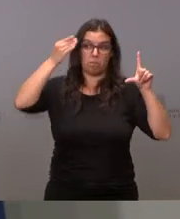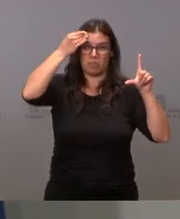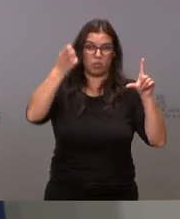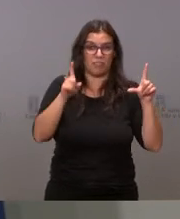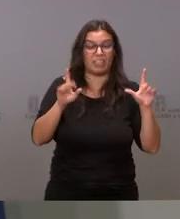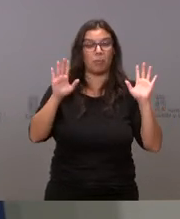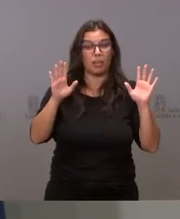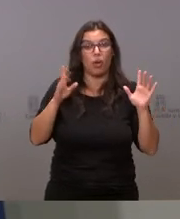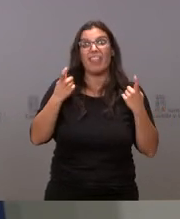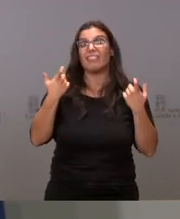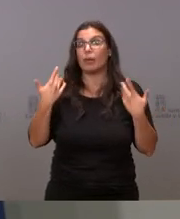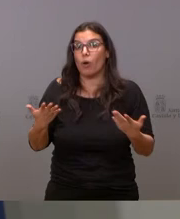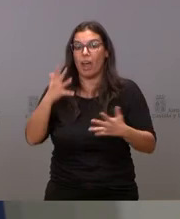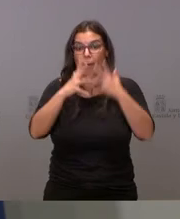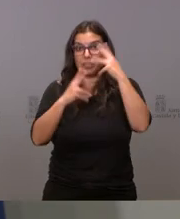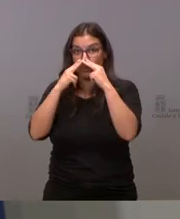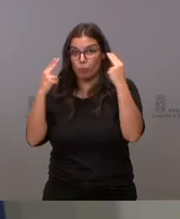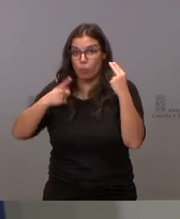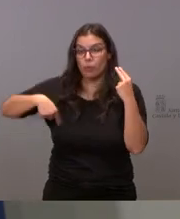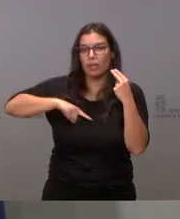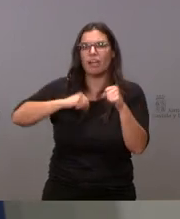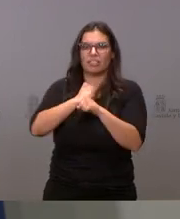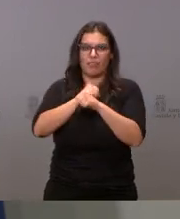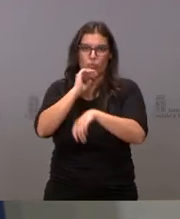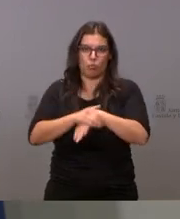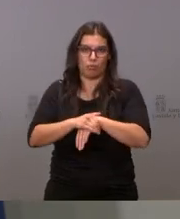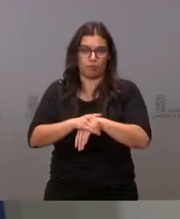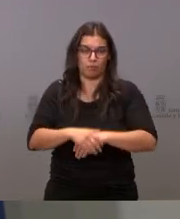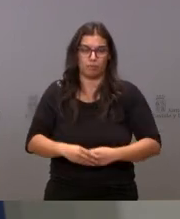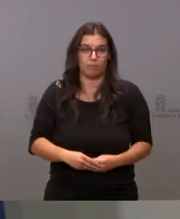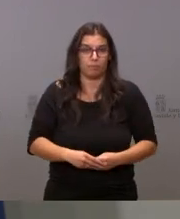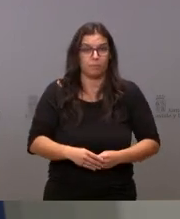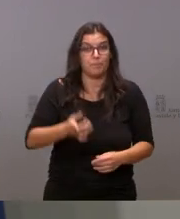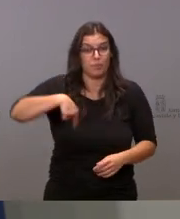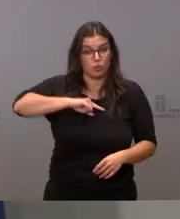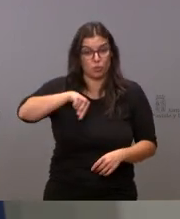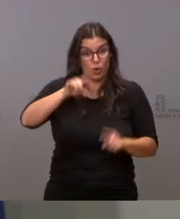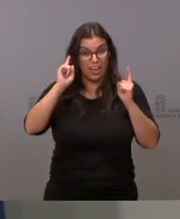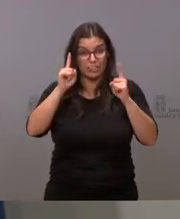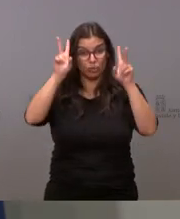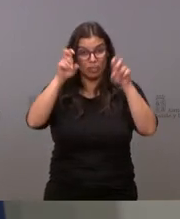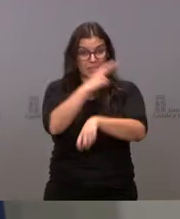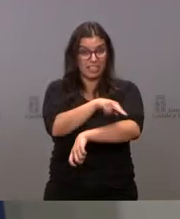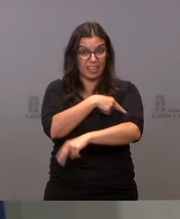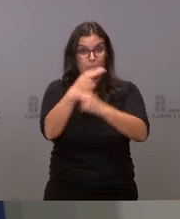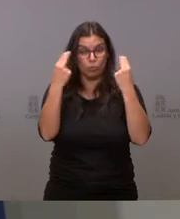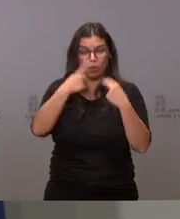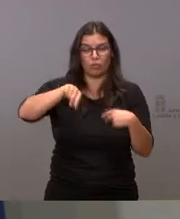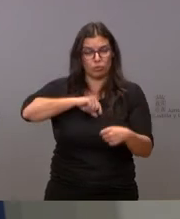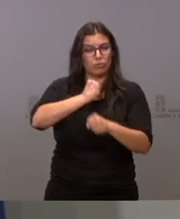que sí que es necesario es que la administración pública haga su trabajo y nosotros en este caso estamos haciendo